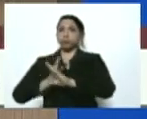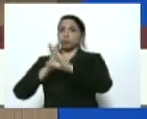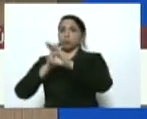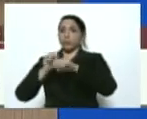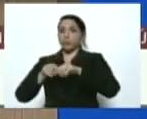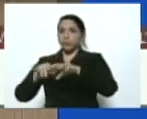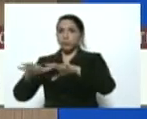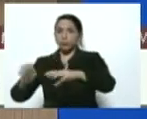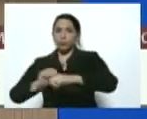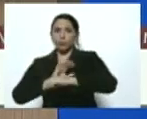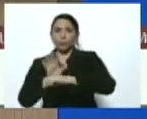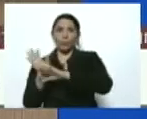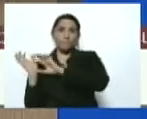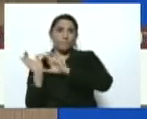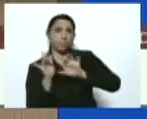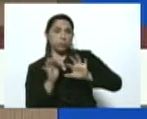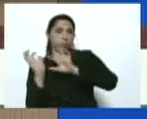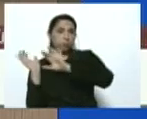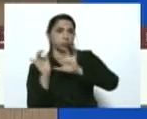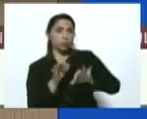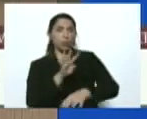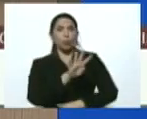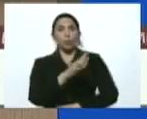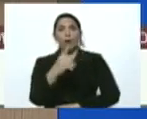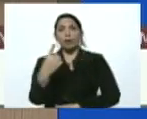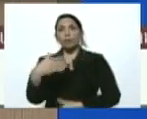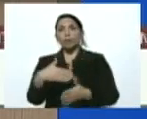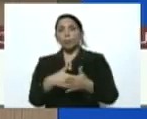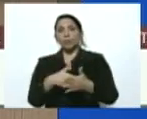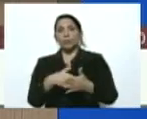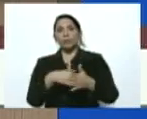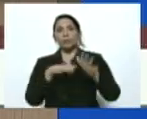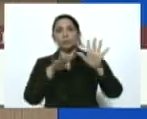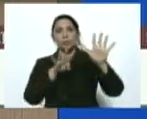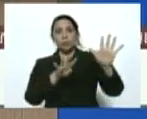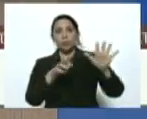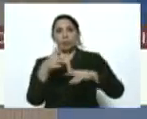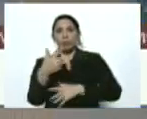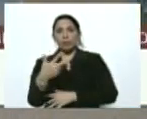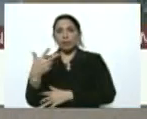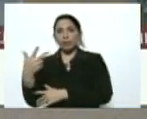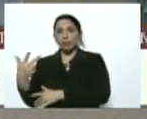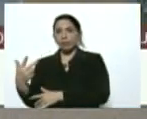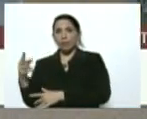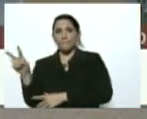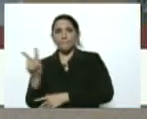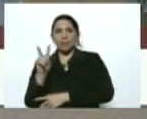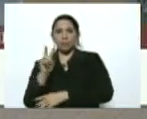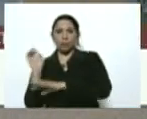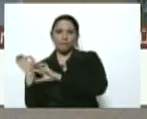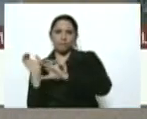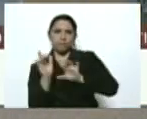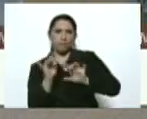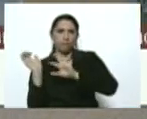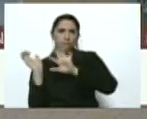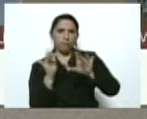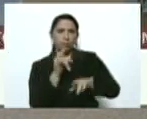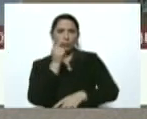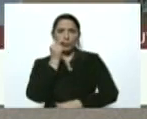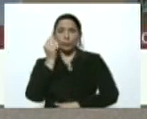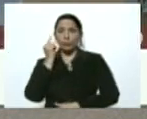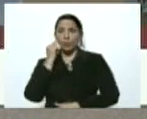han regresado 41.933 venezolanos y venezolanas.